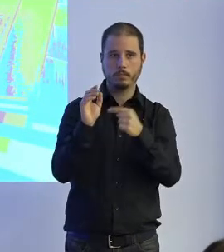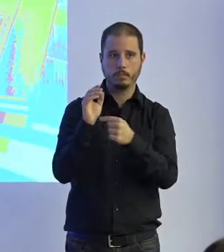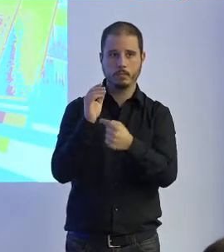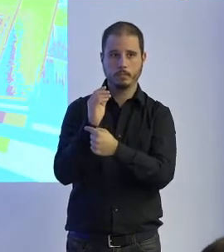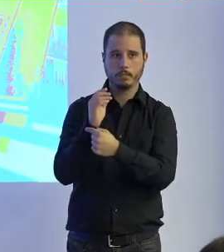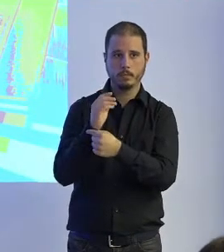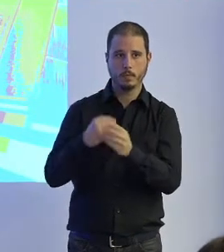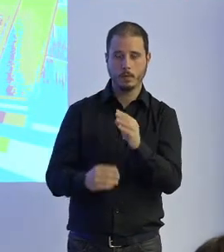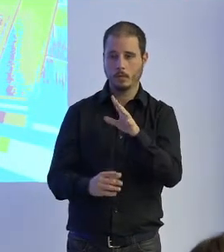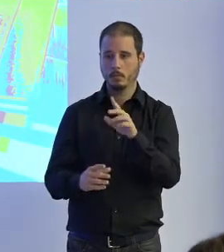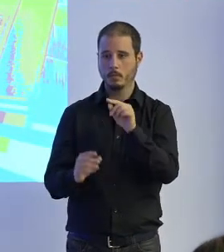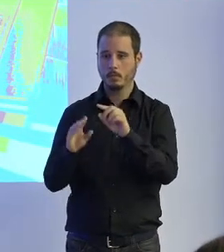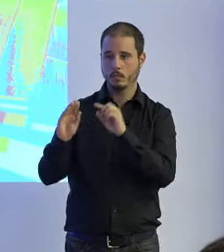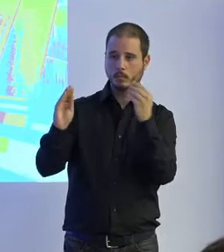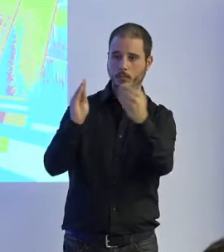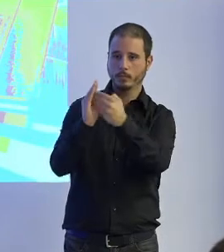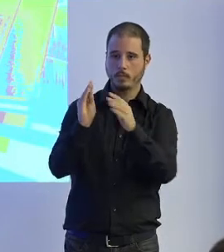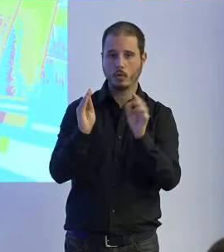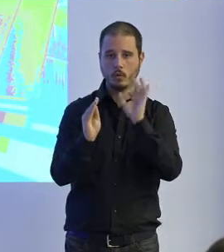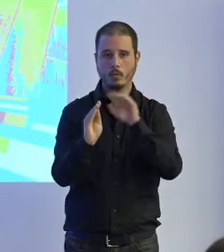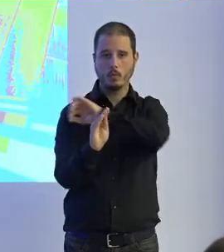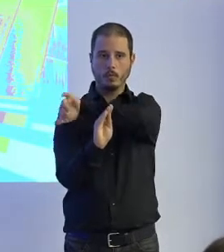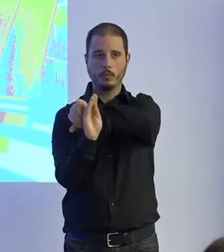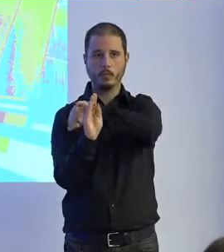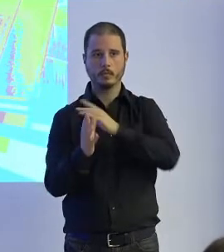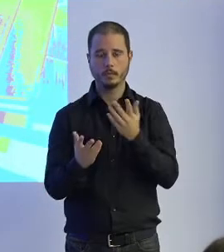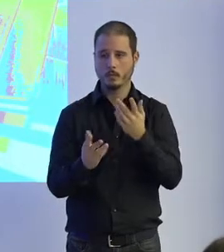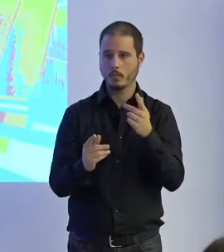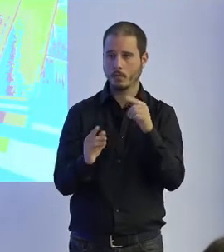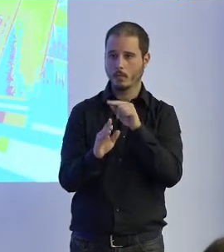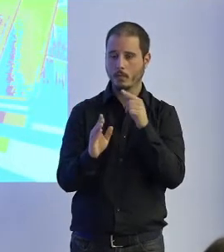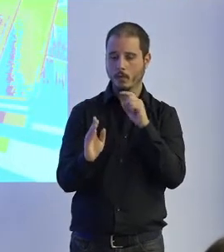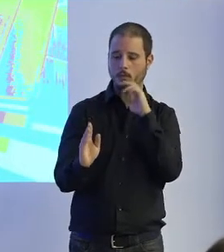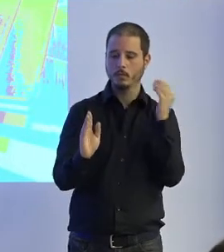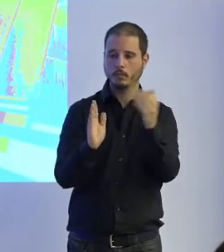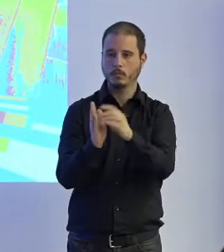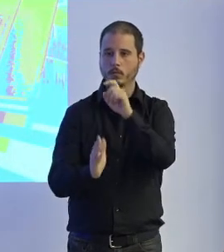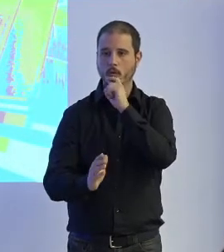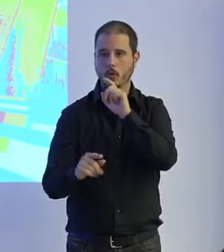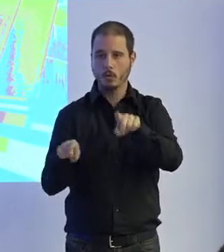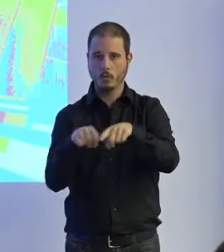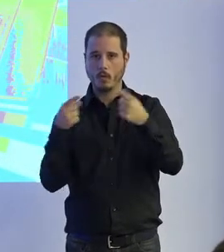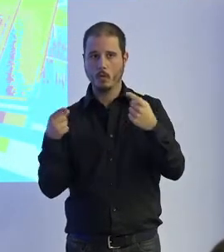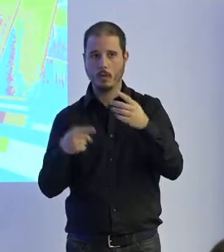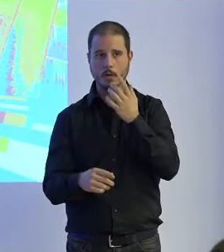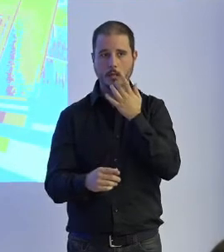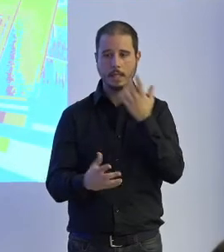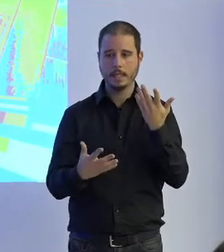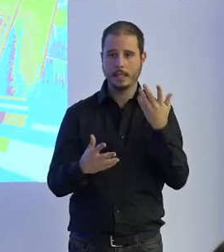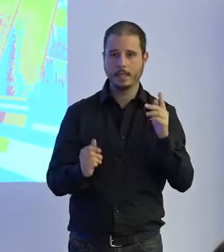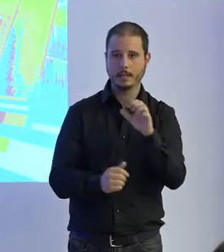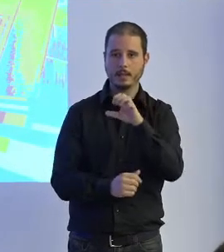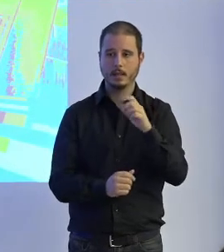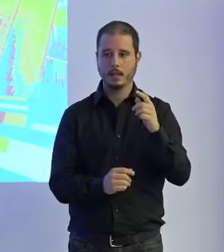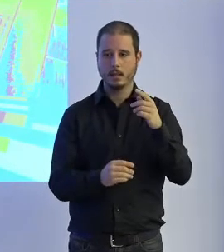a este lugar y puedo llegar de diferentes lugares pero me da igual cómo he llegado a ese punto ahora por otro lado el exoesqueleto es prácticamente un